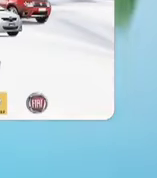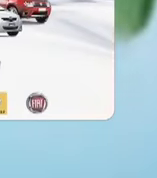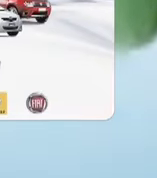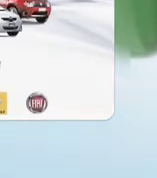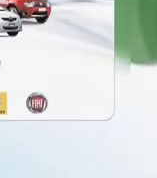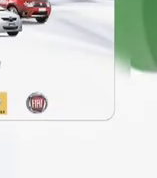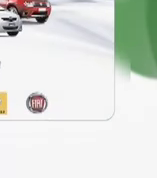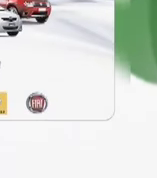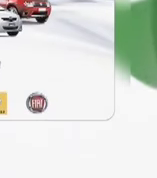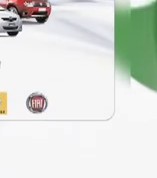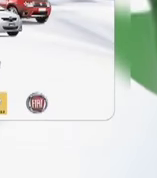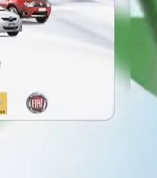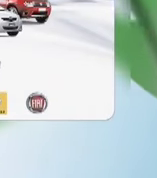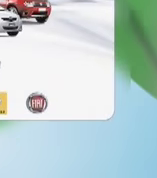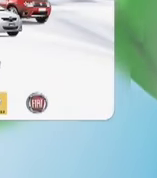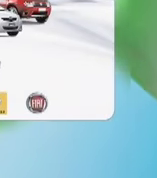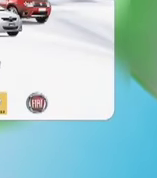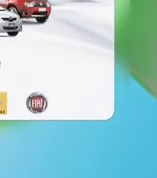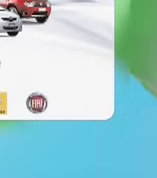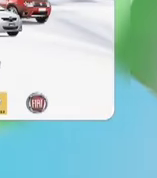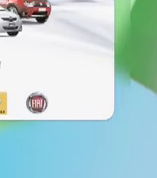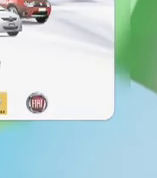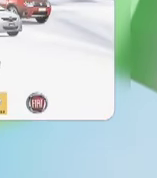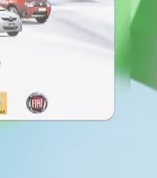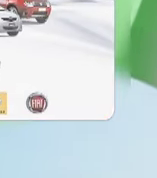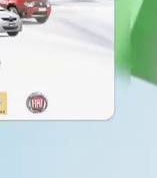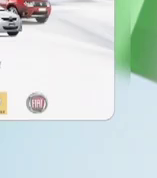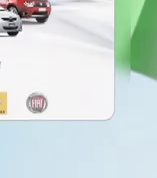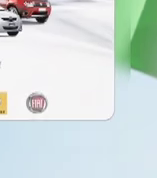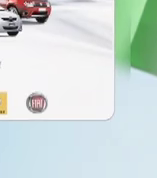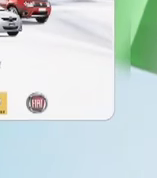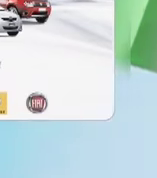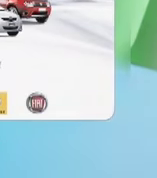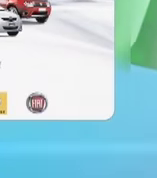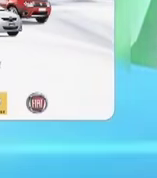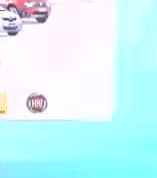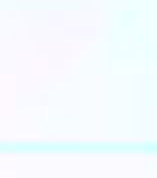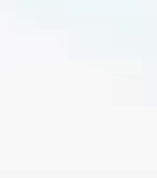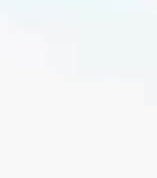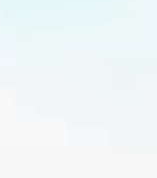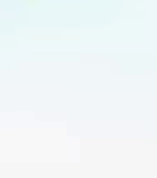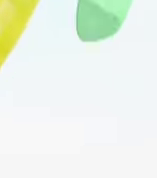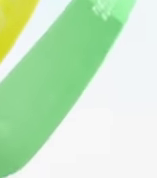Paga tu enganche hasta marzo de 2014. Cofiño Estal, Autoferia Bono 14.